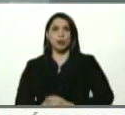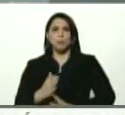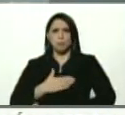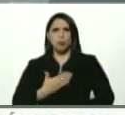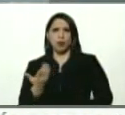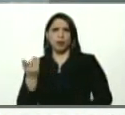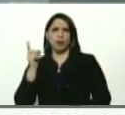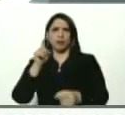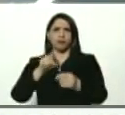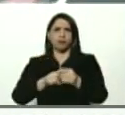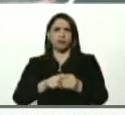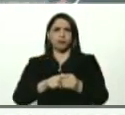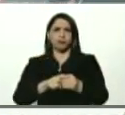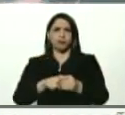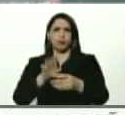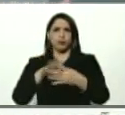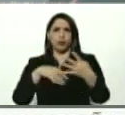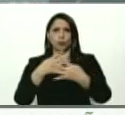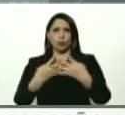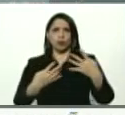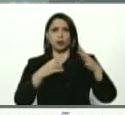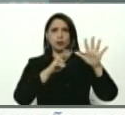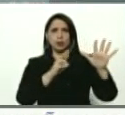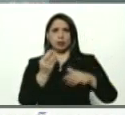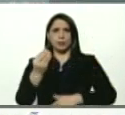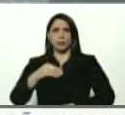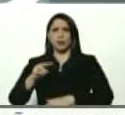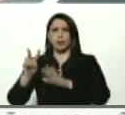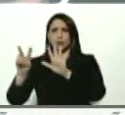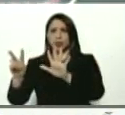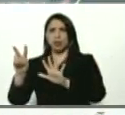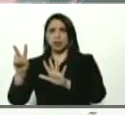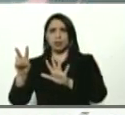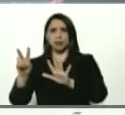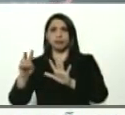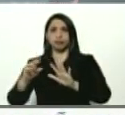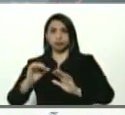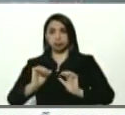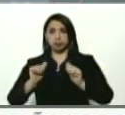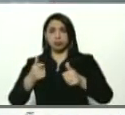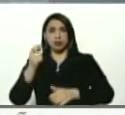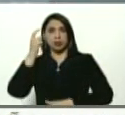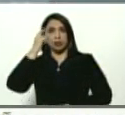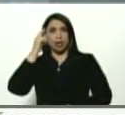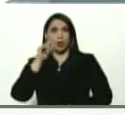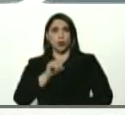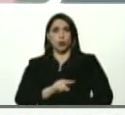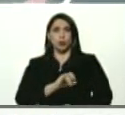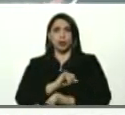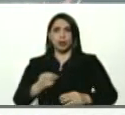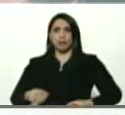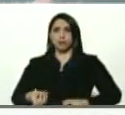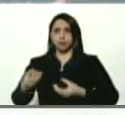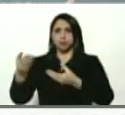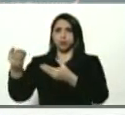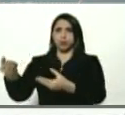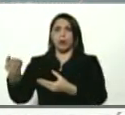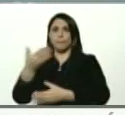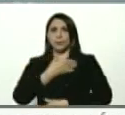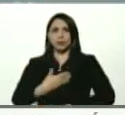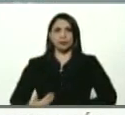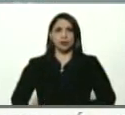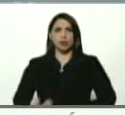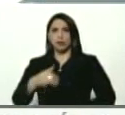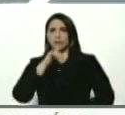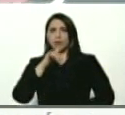incorporar al formato del 7 más 7 a partir del día lunes. Ya le hemos entregado al presidente un informe y en las